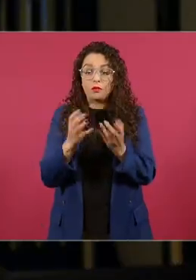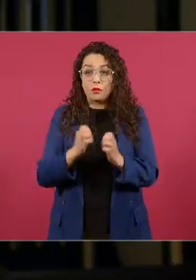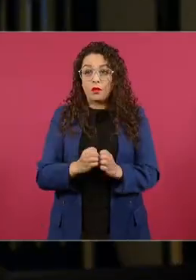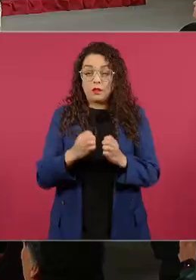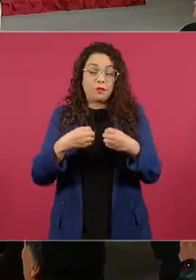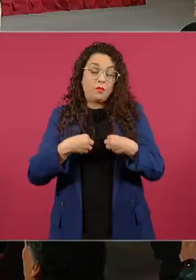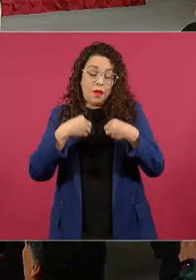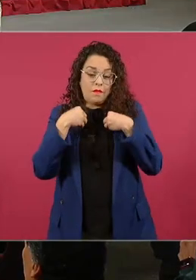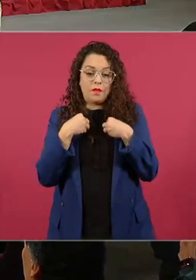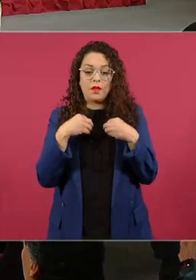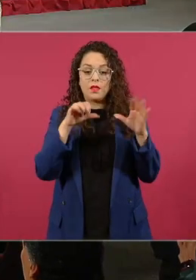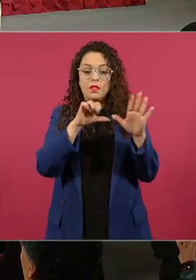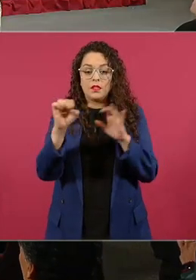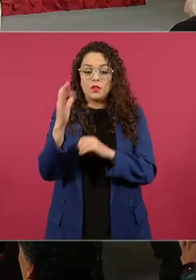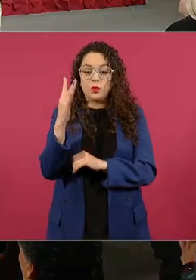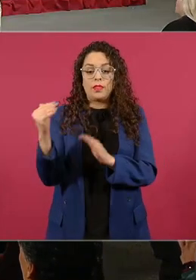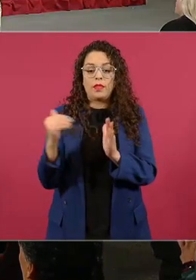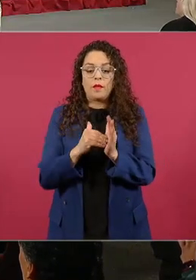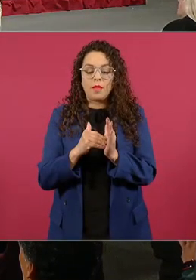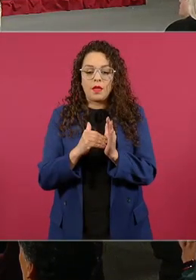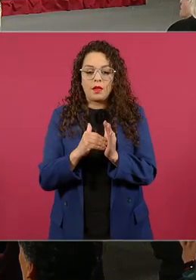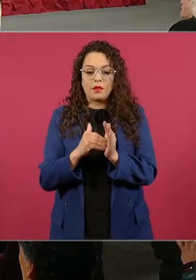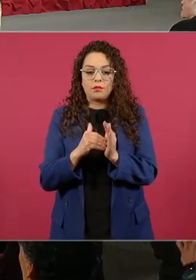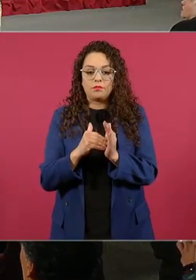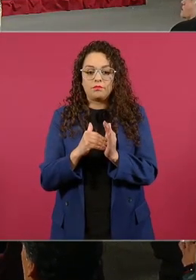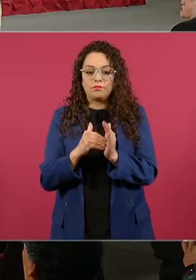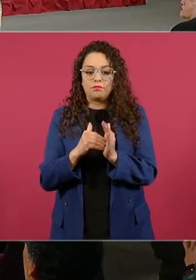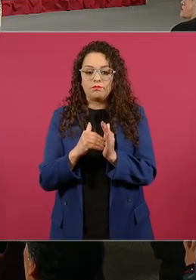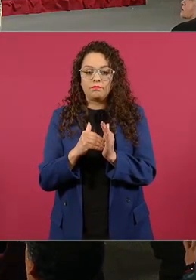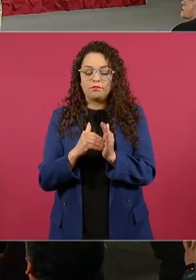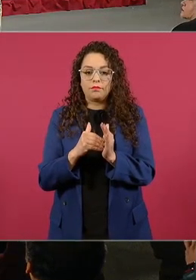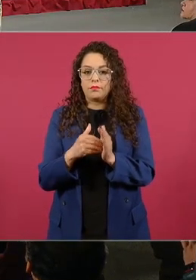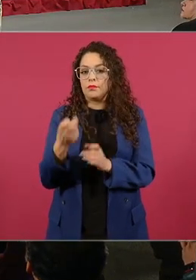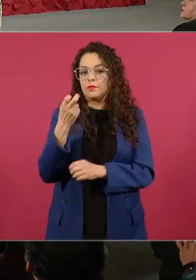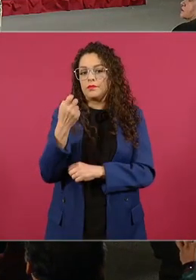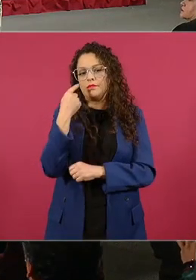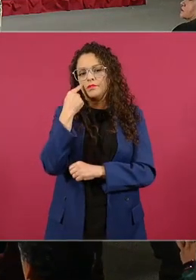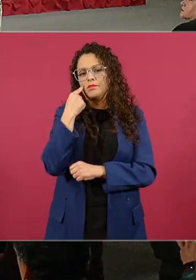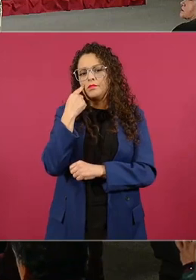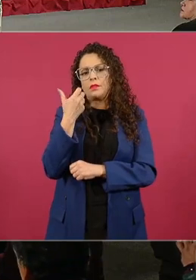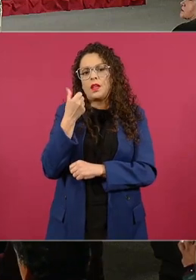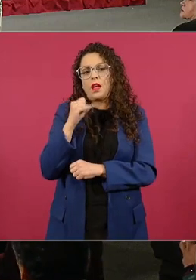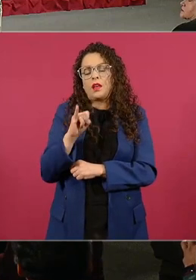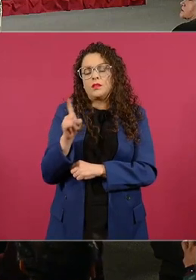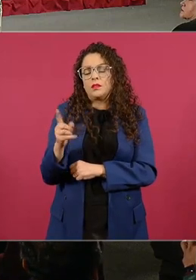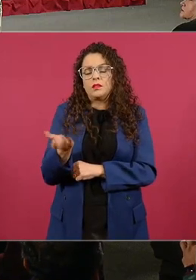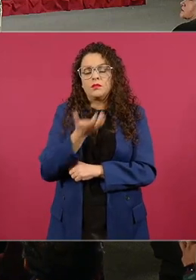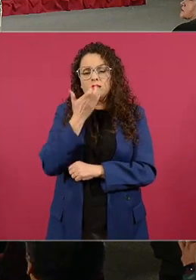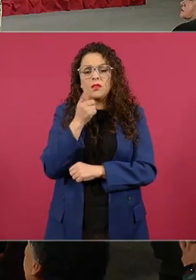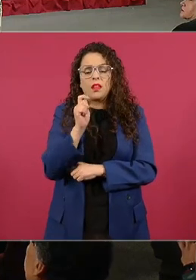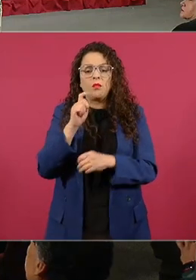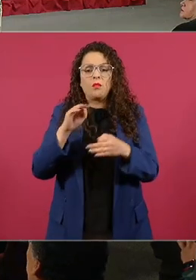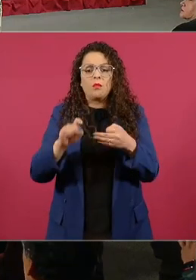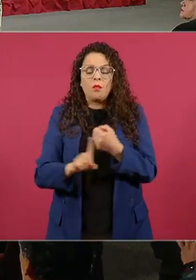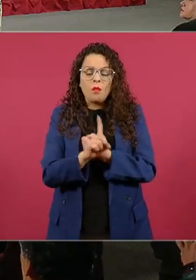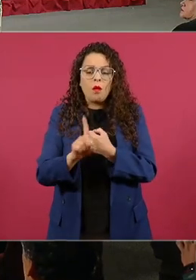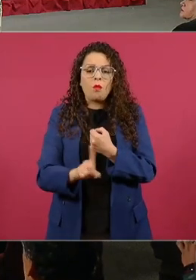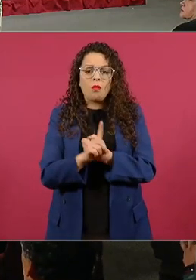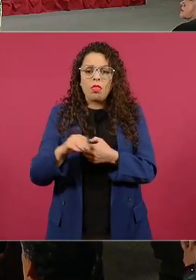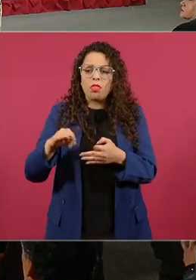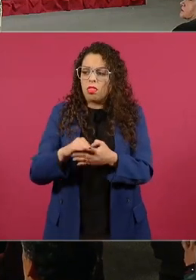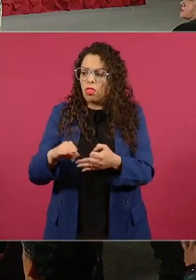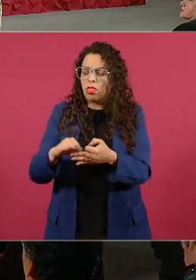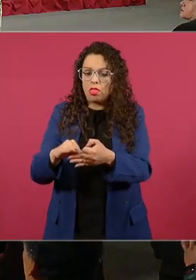este es un problema reiterado es muy interesante porque en estos momentos el fondo de vivienda que tiene el